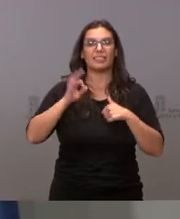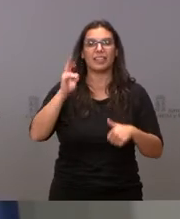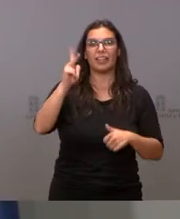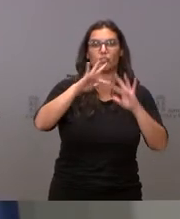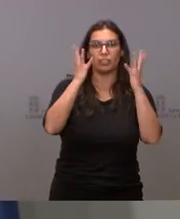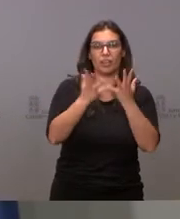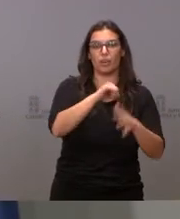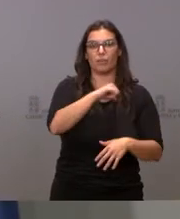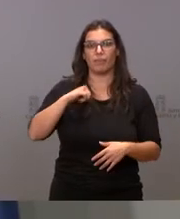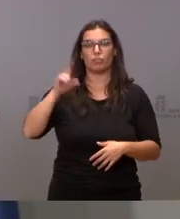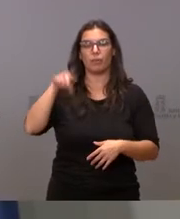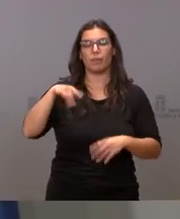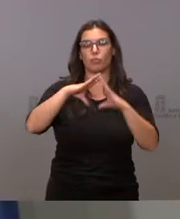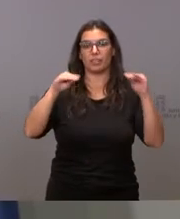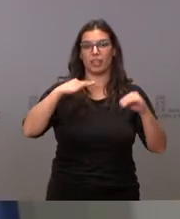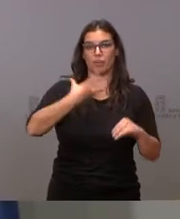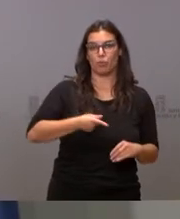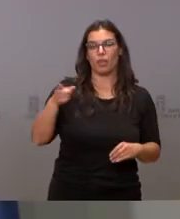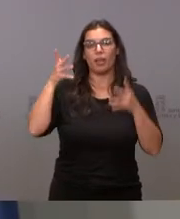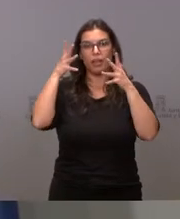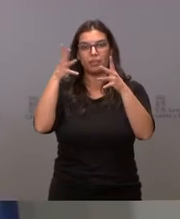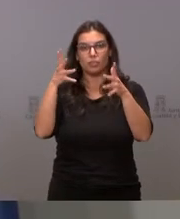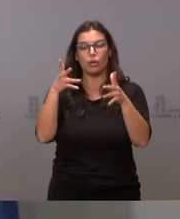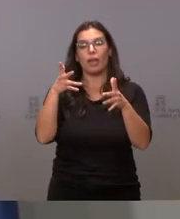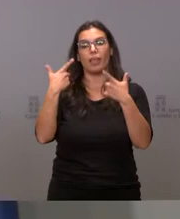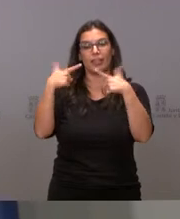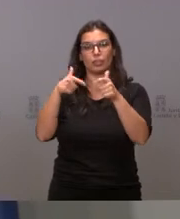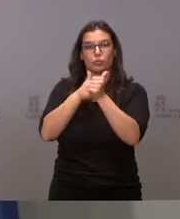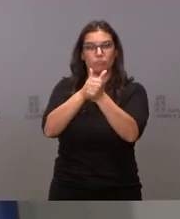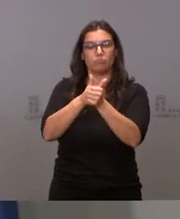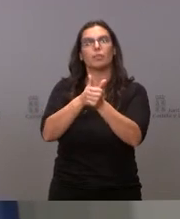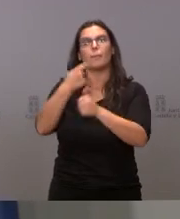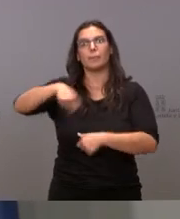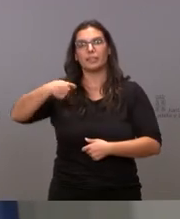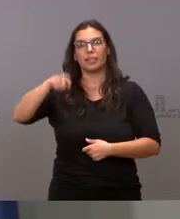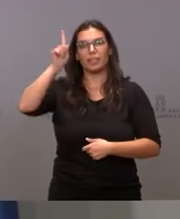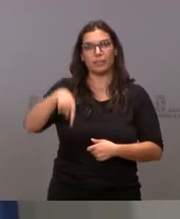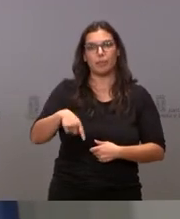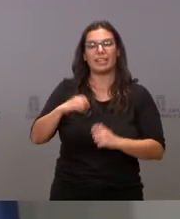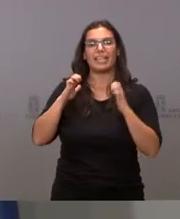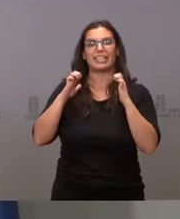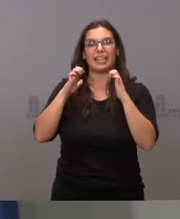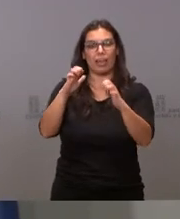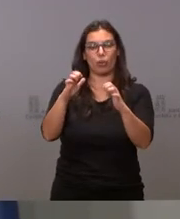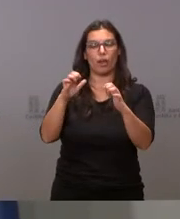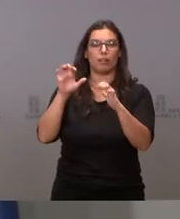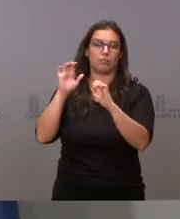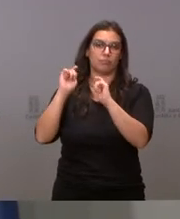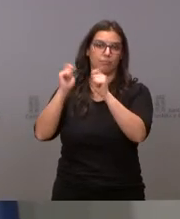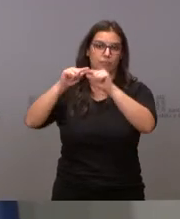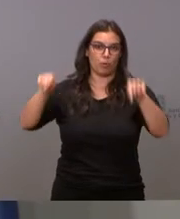Privado de la Universidad de Murcia. Es asesora del gabinete de presidencias y o senadora electa por León en la 12 legislatura,